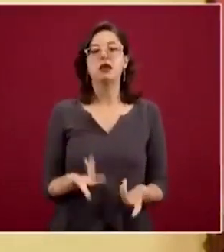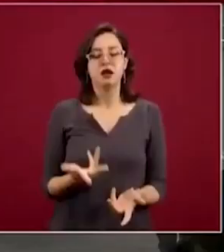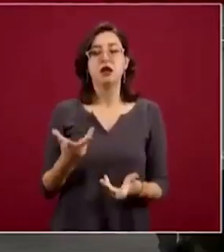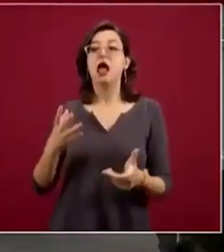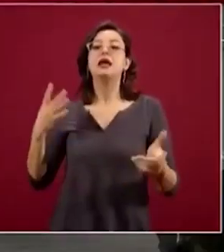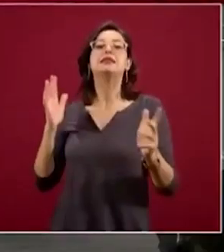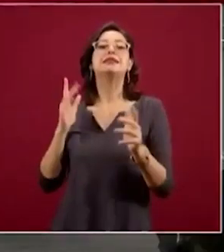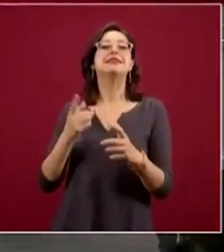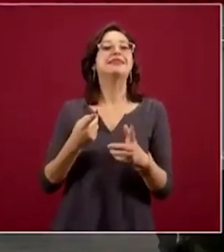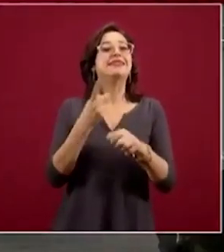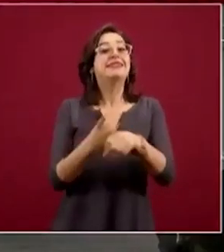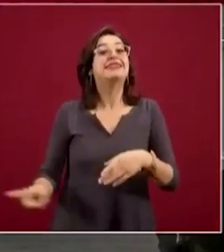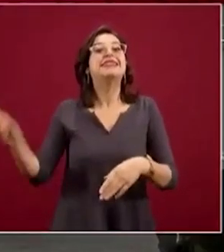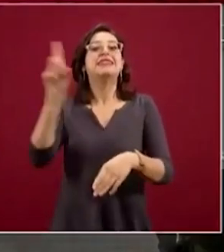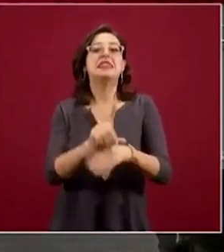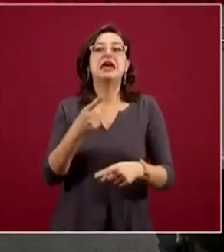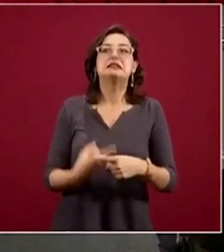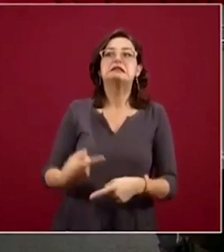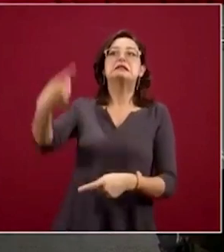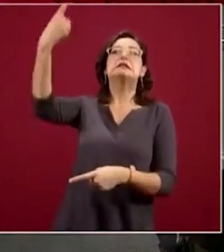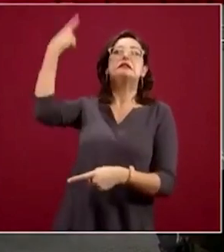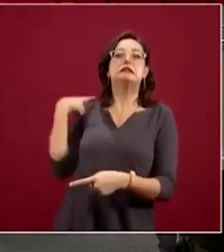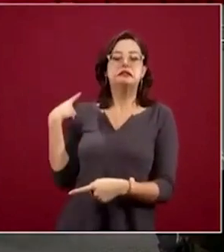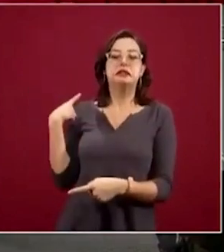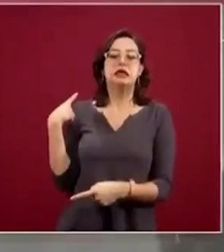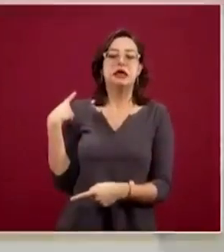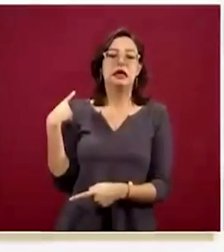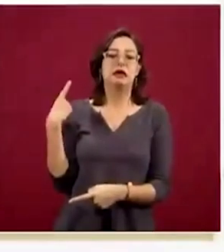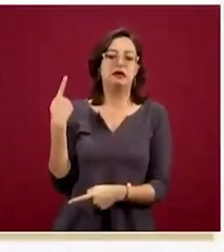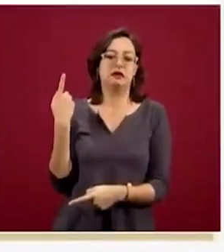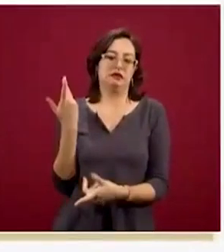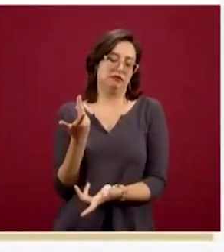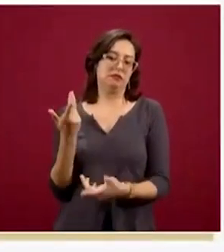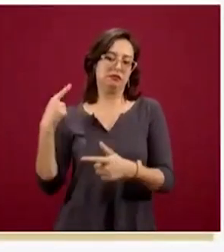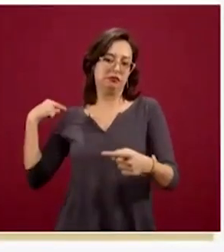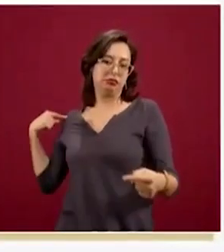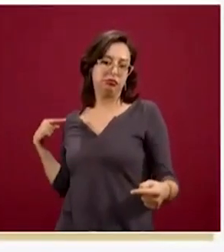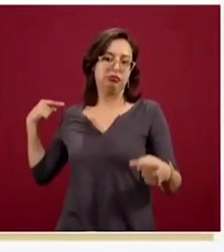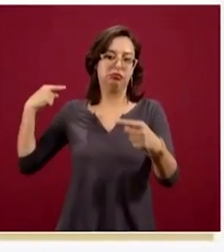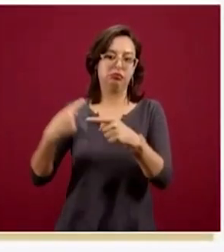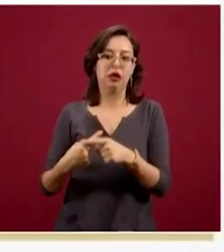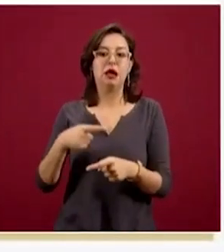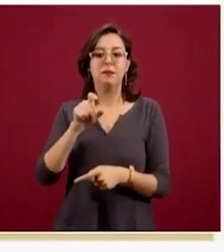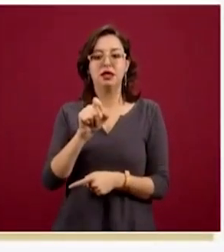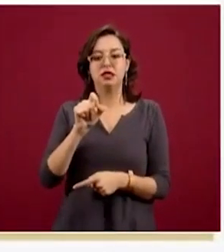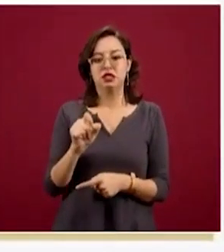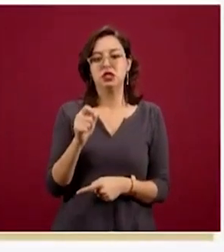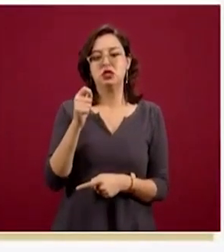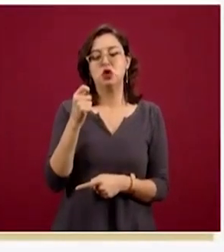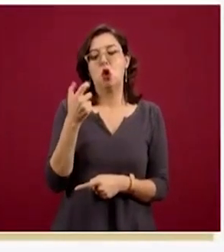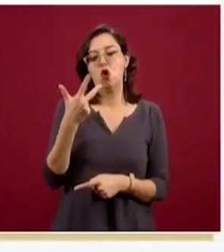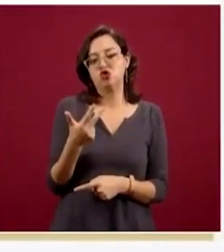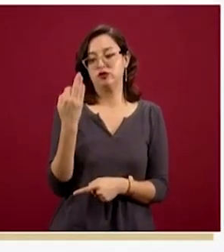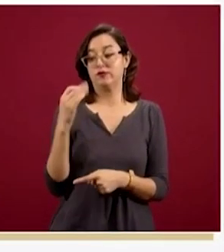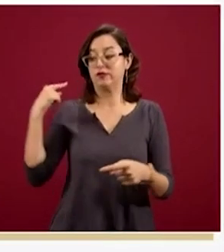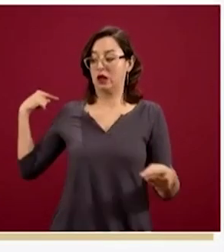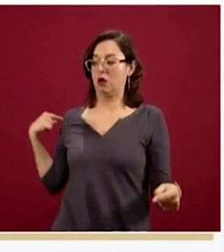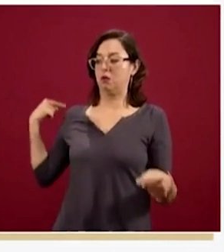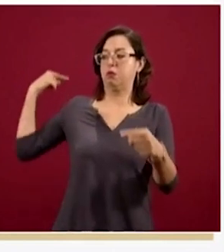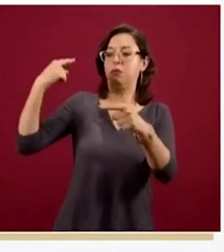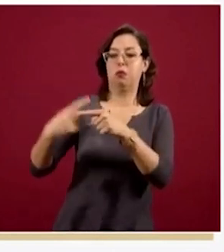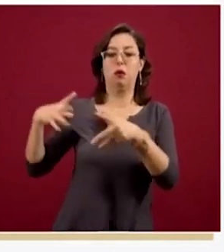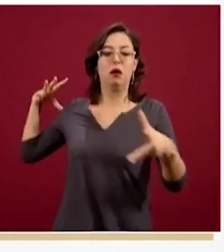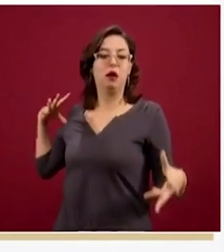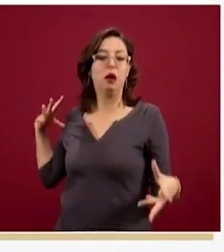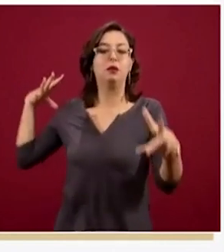identificó al primer caso en México. Sin embargo, cuatro mil 972